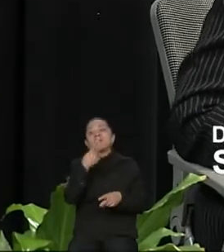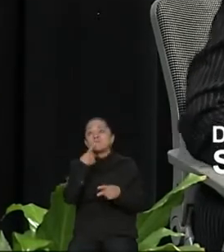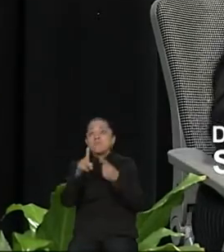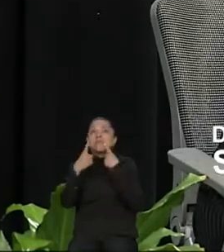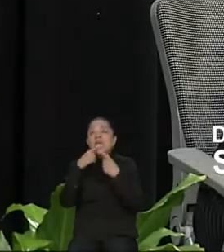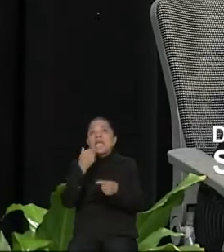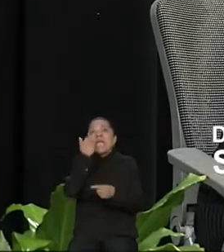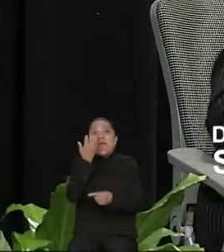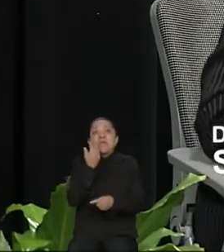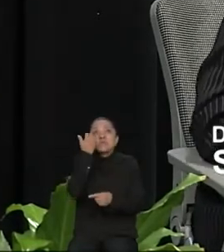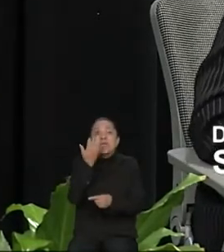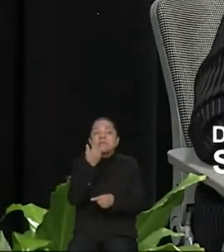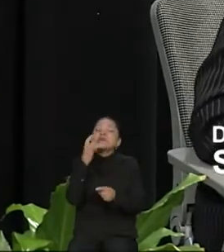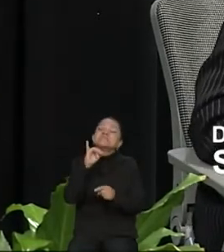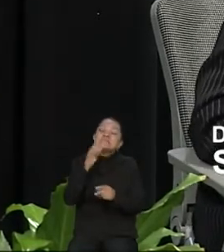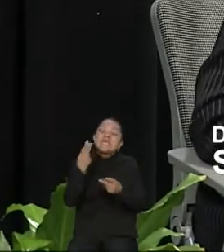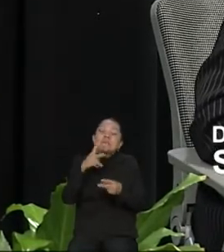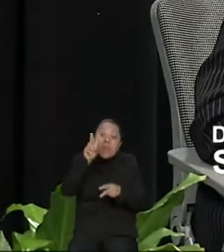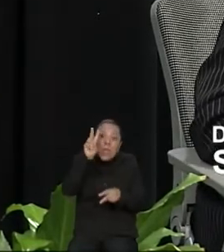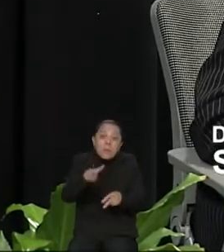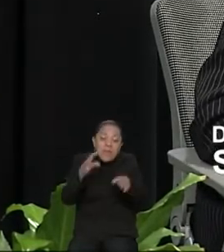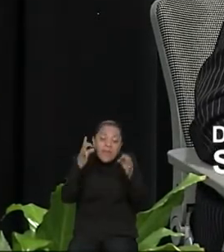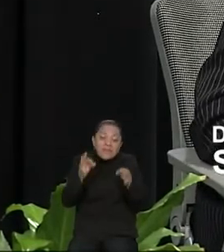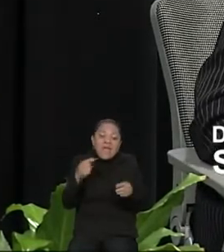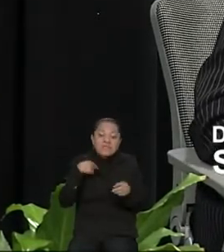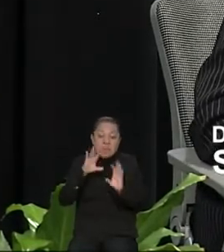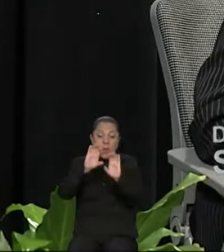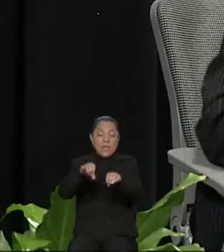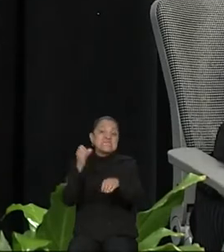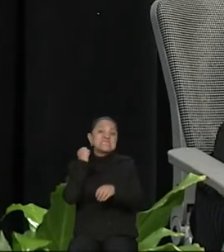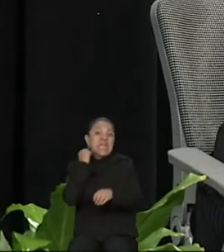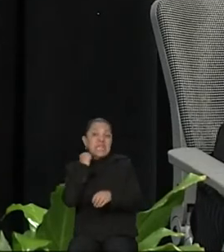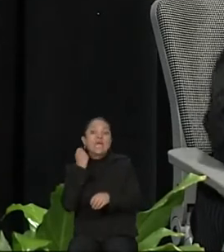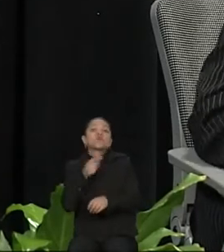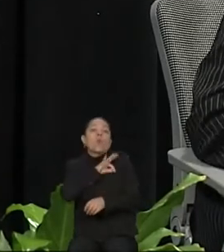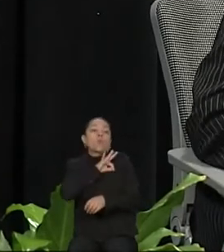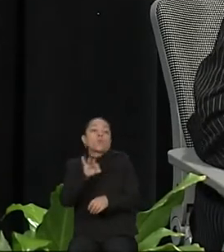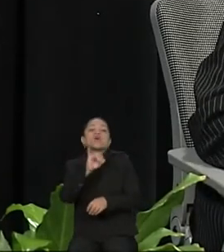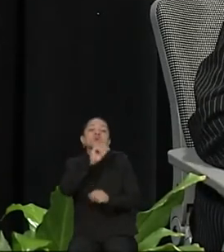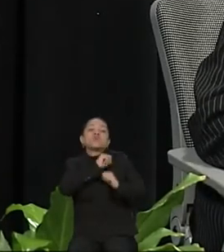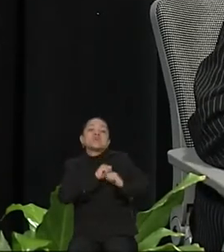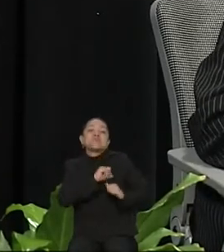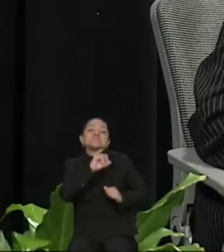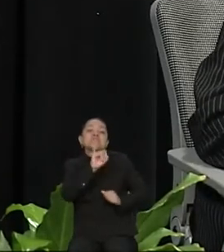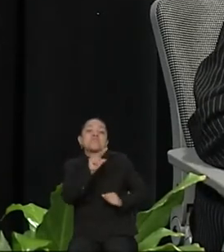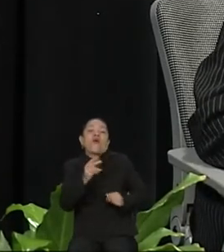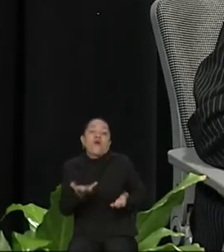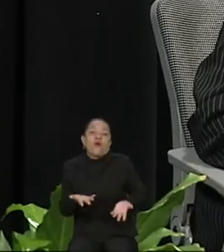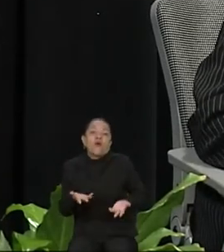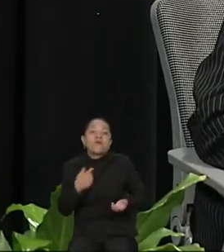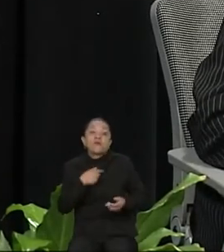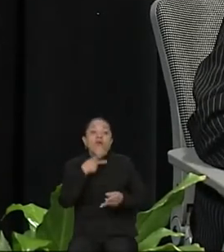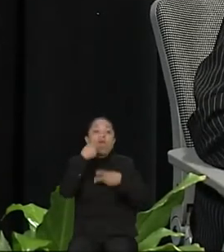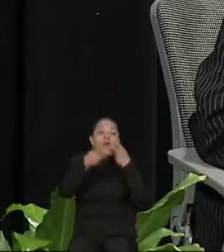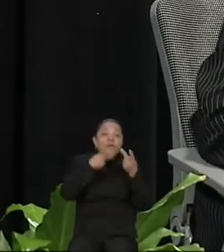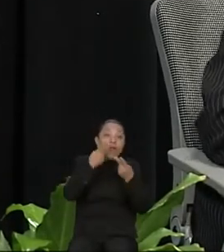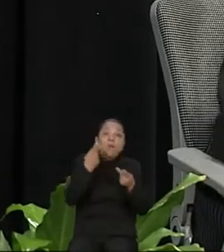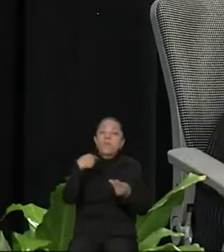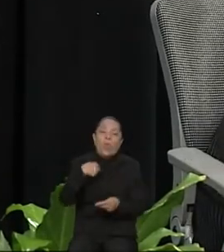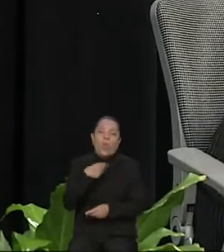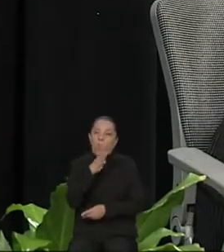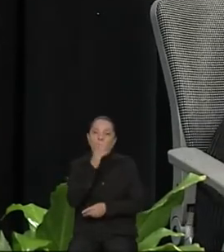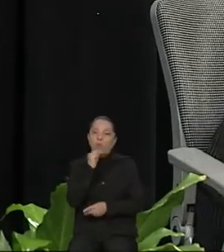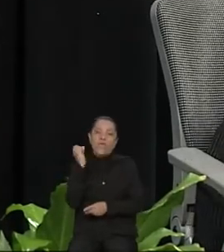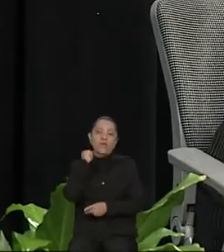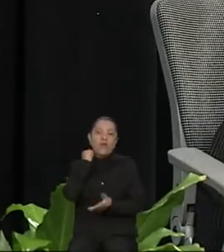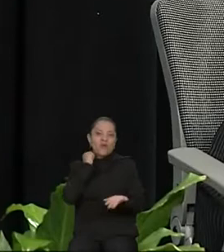cosas, pero constreñirme a lo que desde el Senado podemos hacer. Decía yo que tendremos que impulsar reformas a la ley